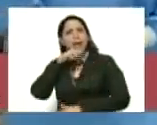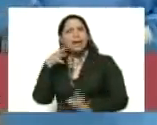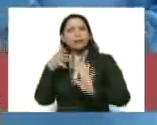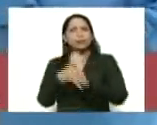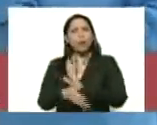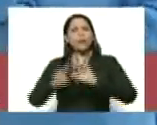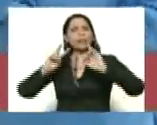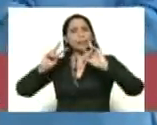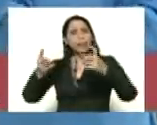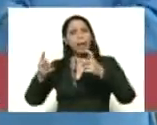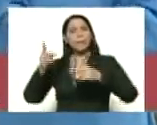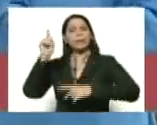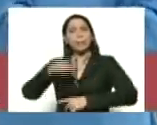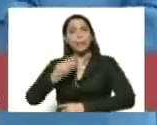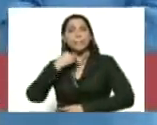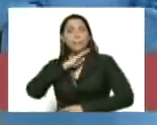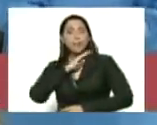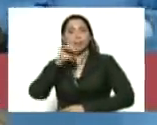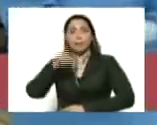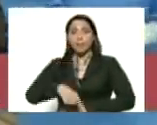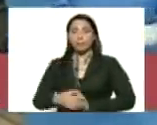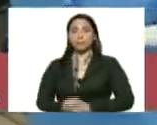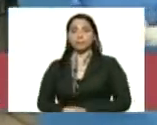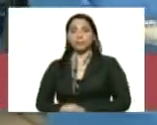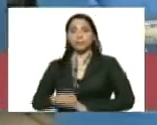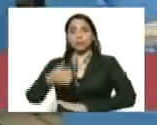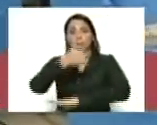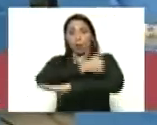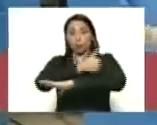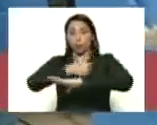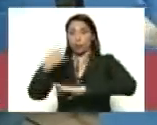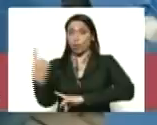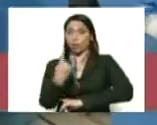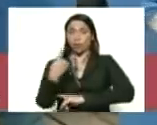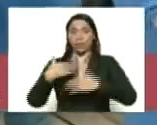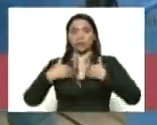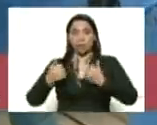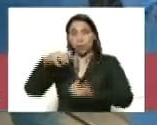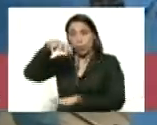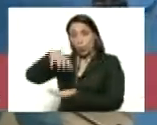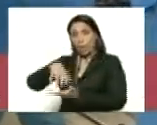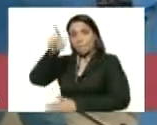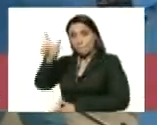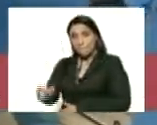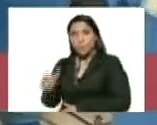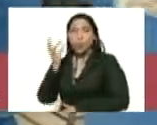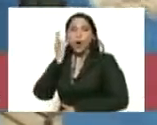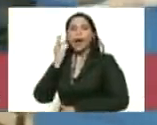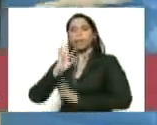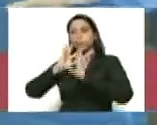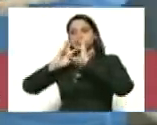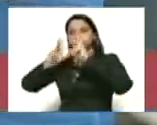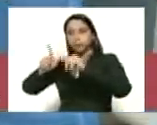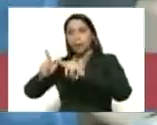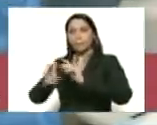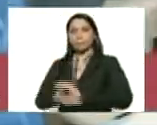epidemiológico y así mismo se encuentra la autoridad única de salud Mayra Velázquez que también dará unas palabras